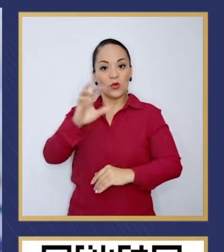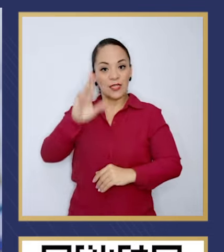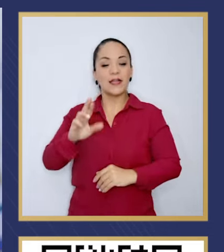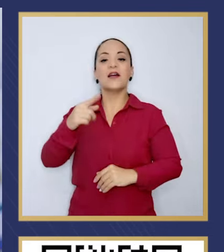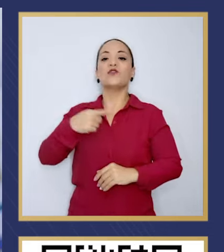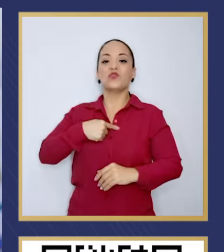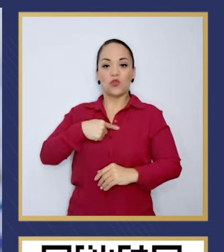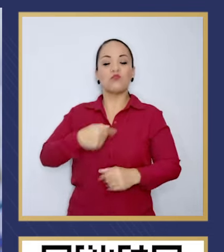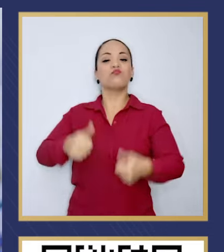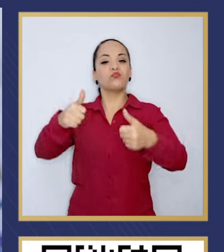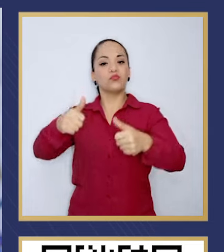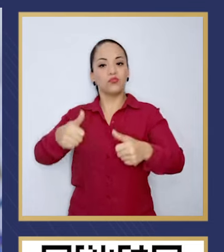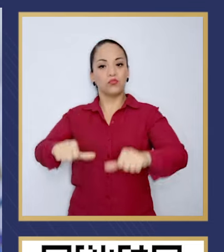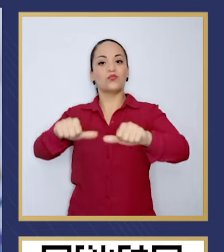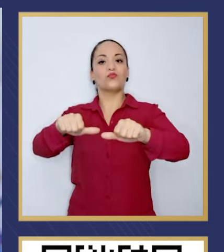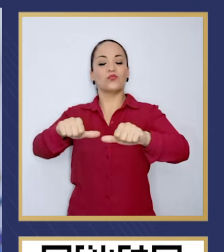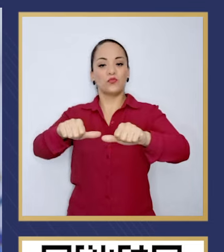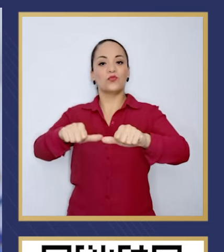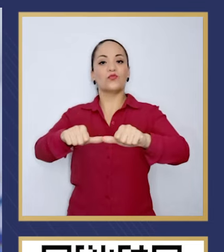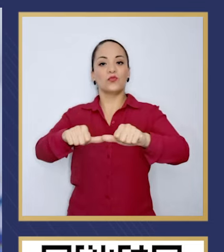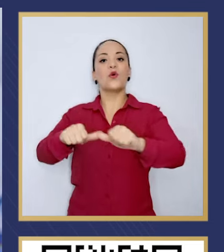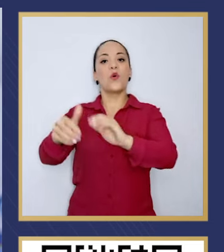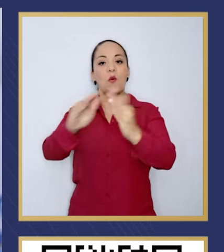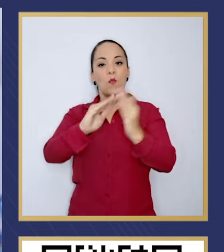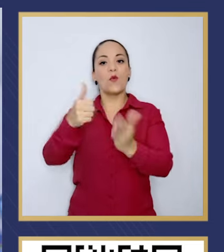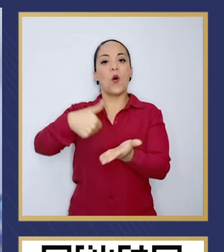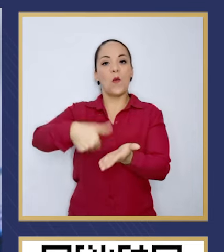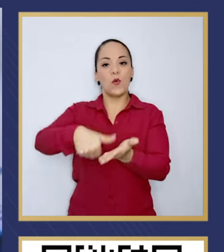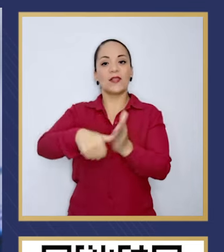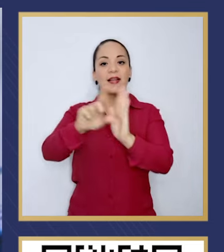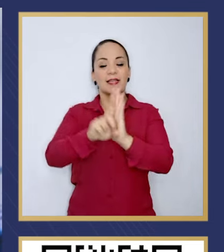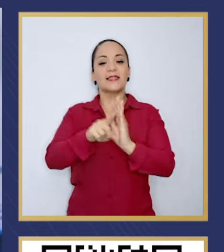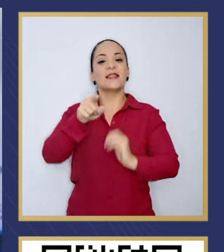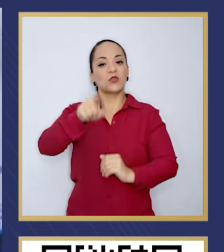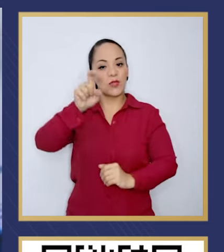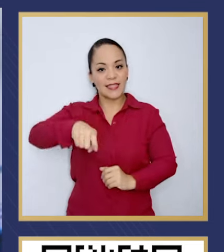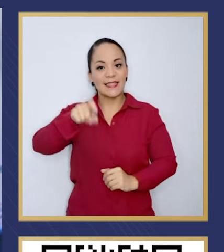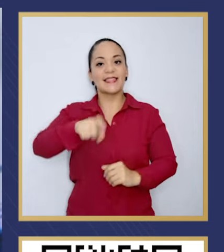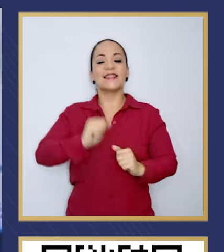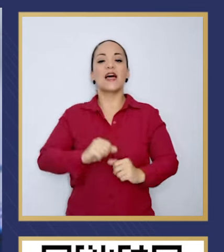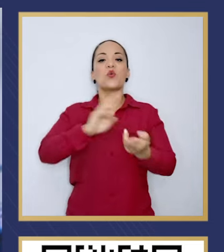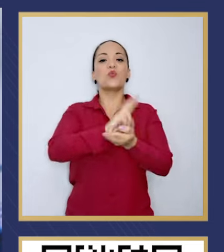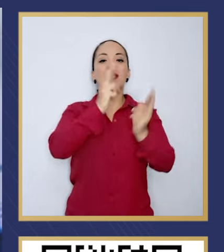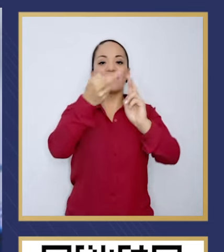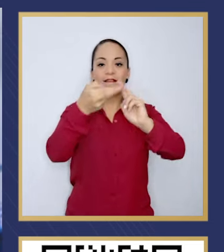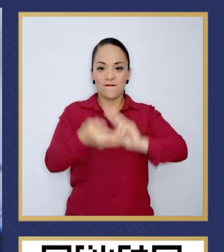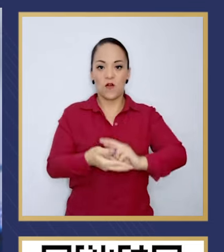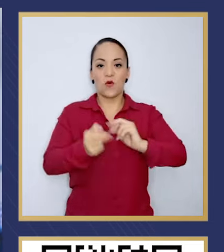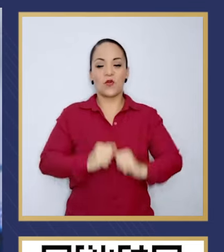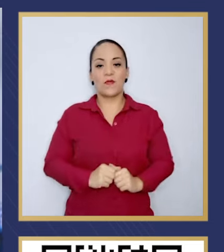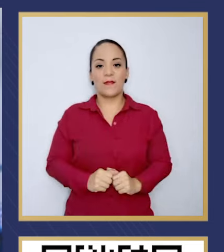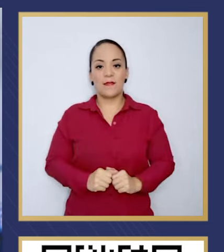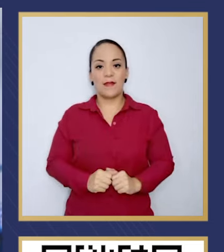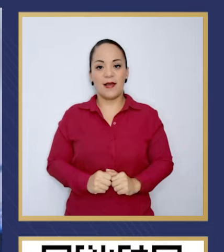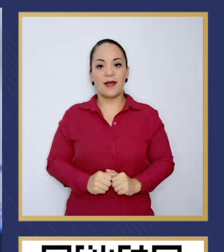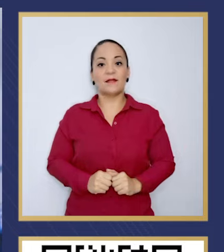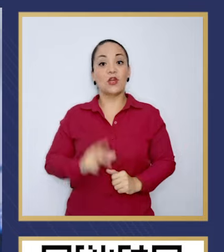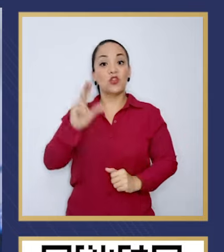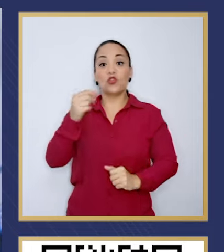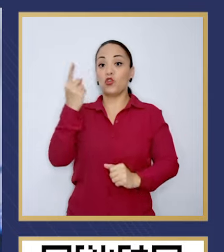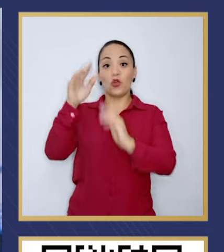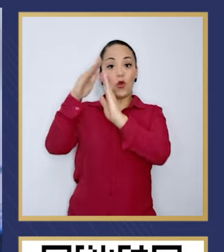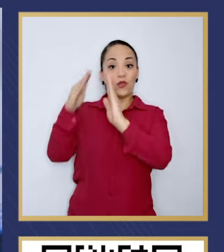completamente de acuerdo con el que se realice el referéndum. Yo considero que es necesaria una reforma y no solo a la